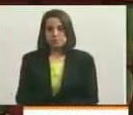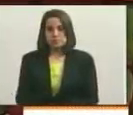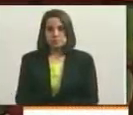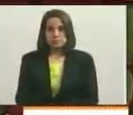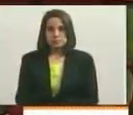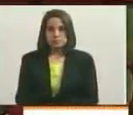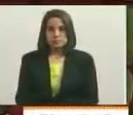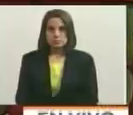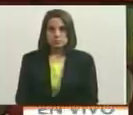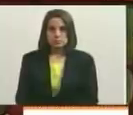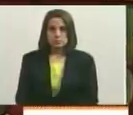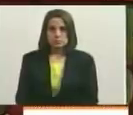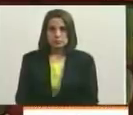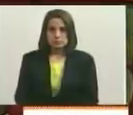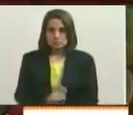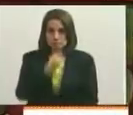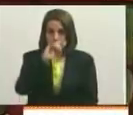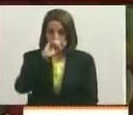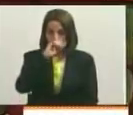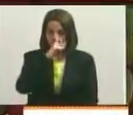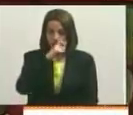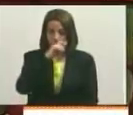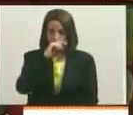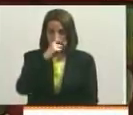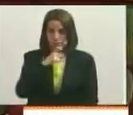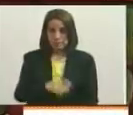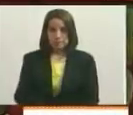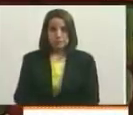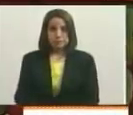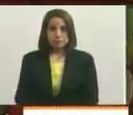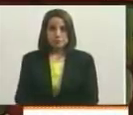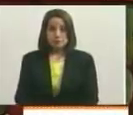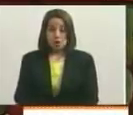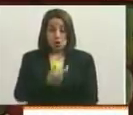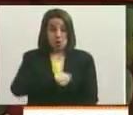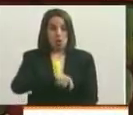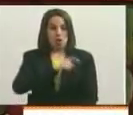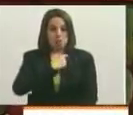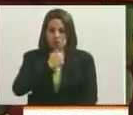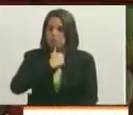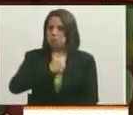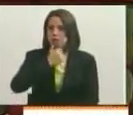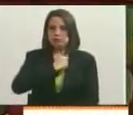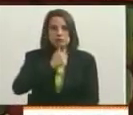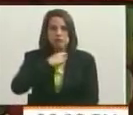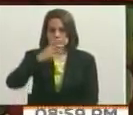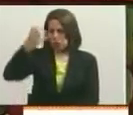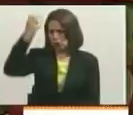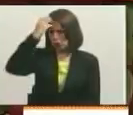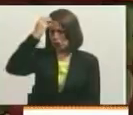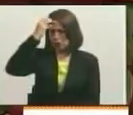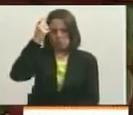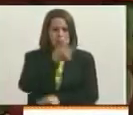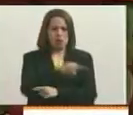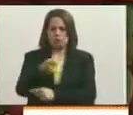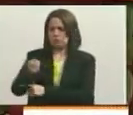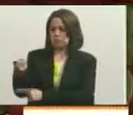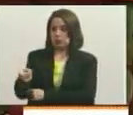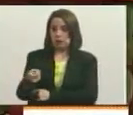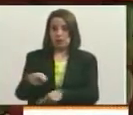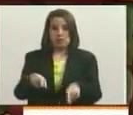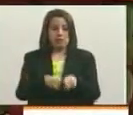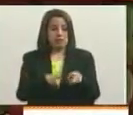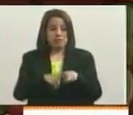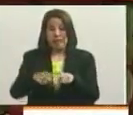Es rey, rey, pues un rey. Y los españoles se le acalan que sea rey. Ahora, ¿de dónde viene eso? Se viene de Franco.